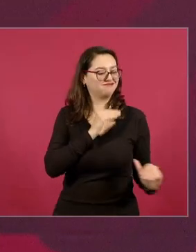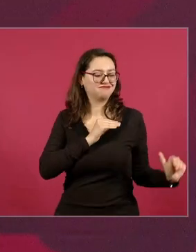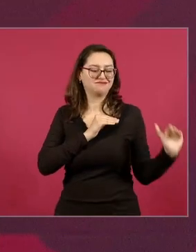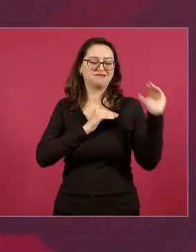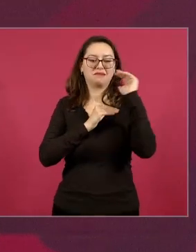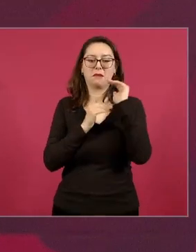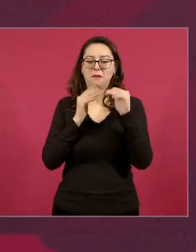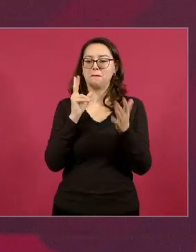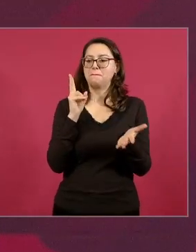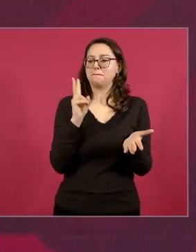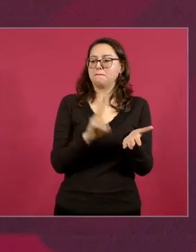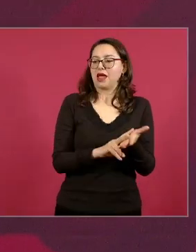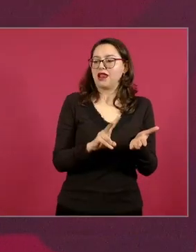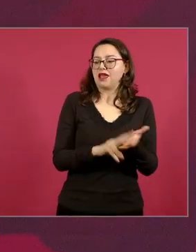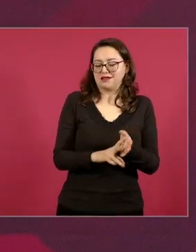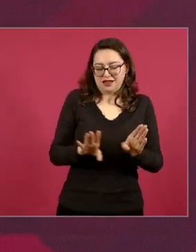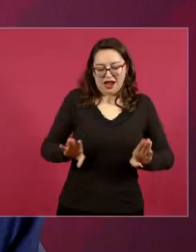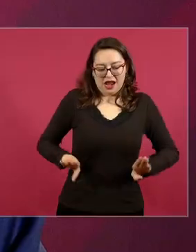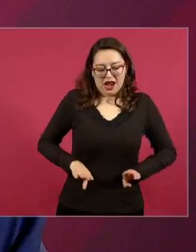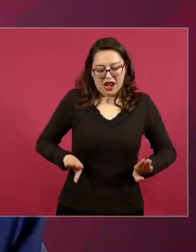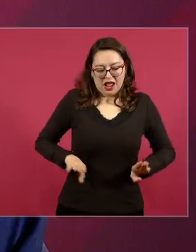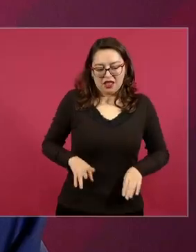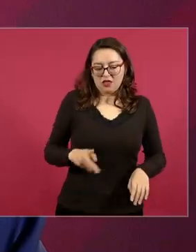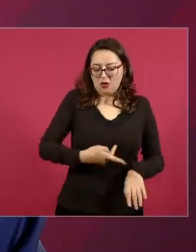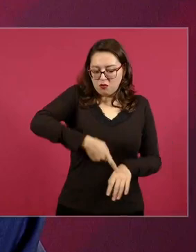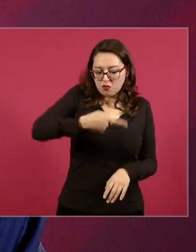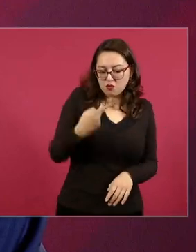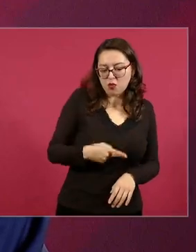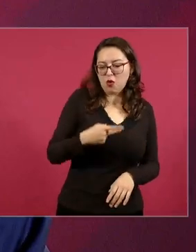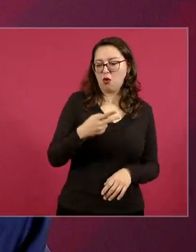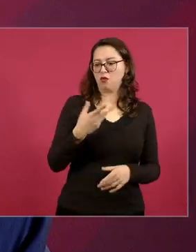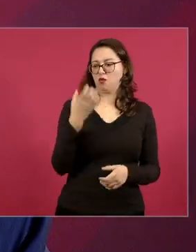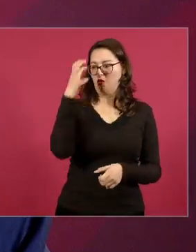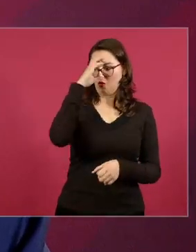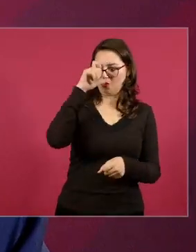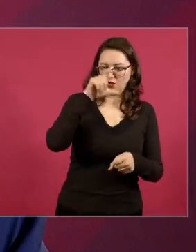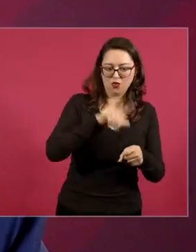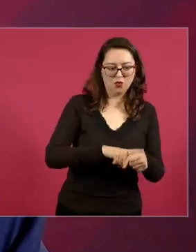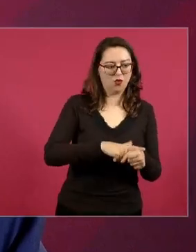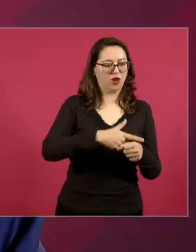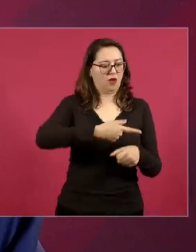que no se humille al pueblo que no se margine al pueblo